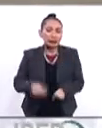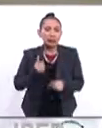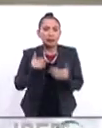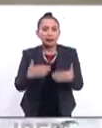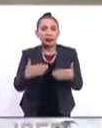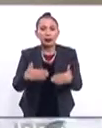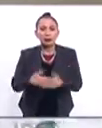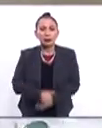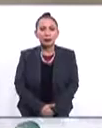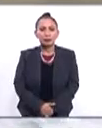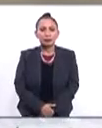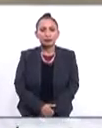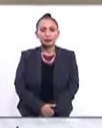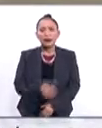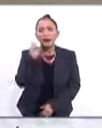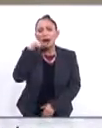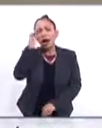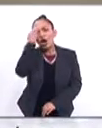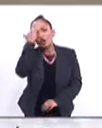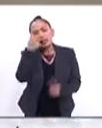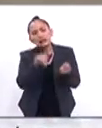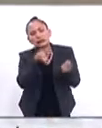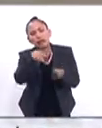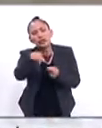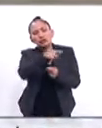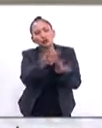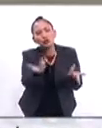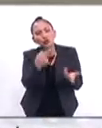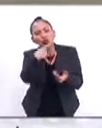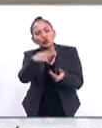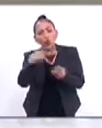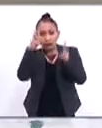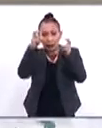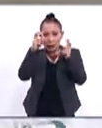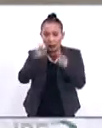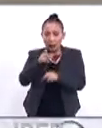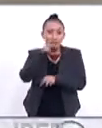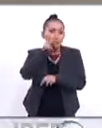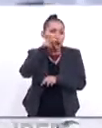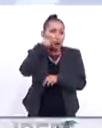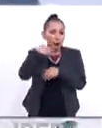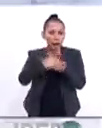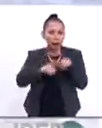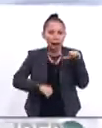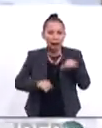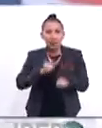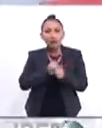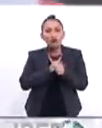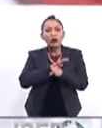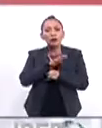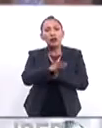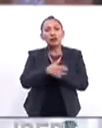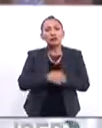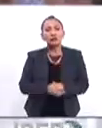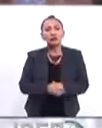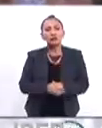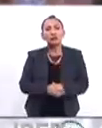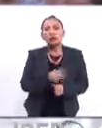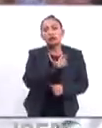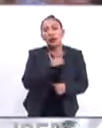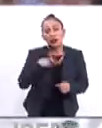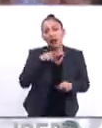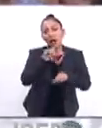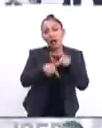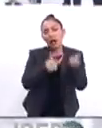hasta su el frío para conocer un poco más de esa agenda del Papa también se tiene información entonces que él debe